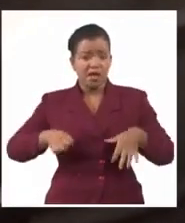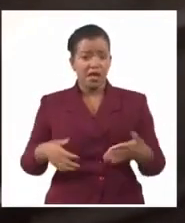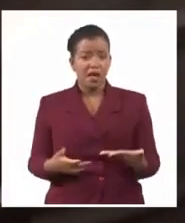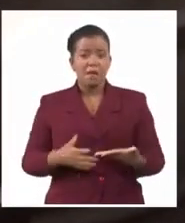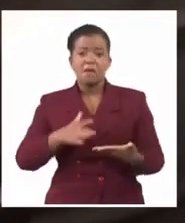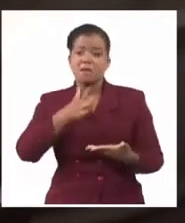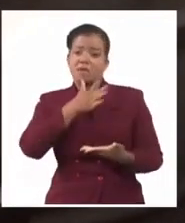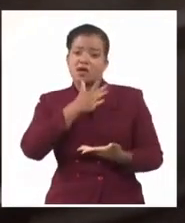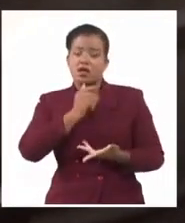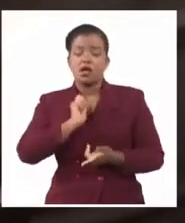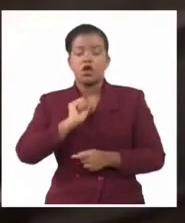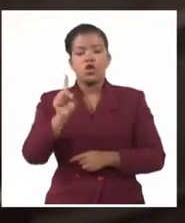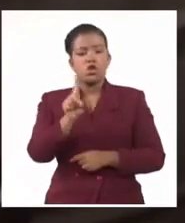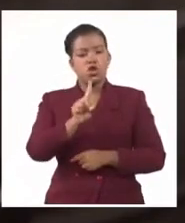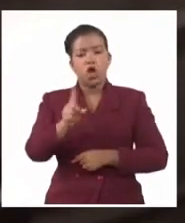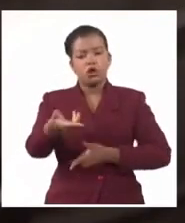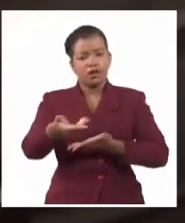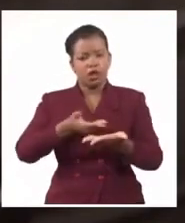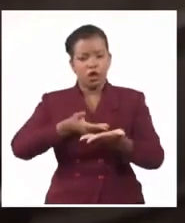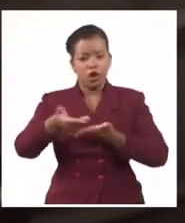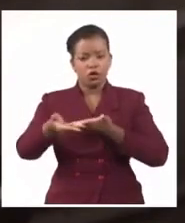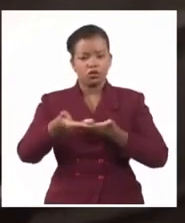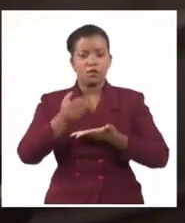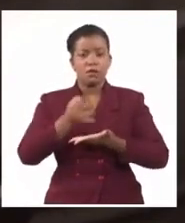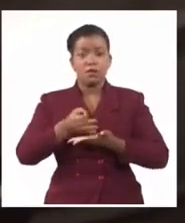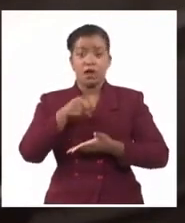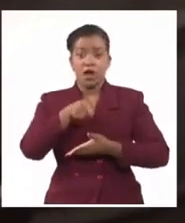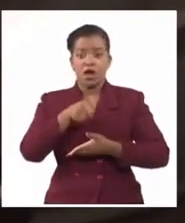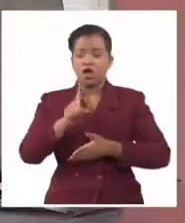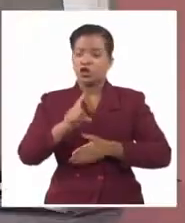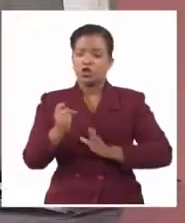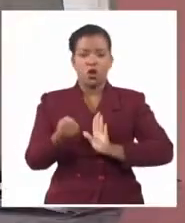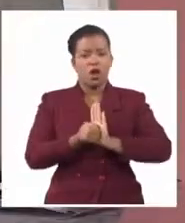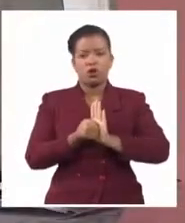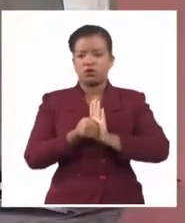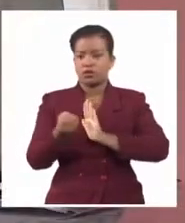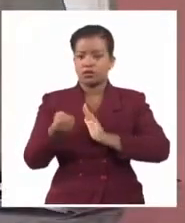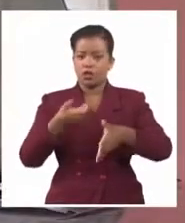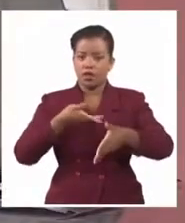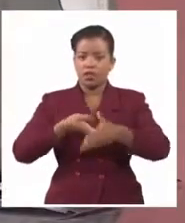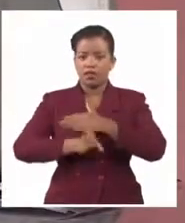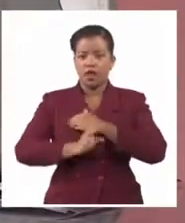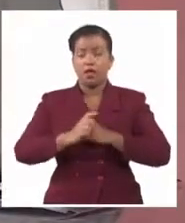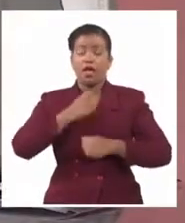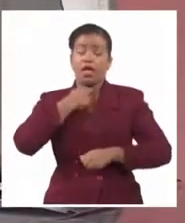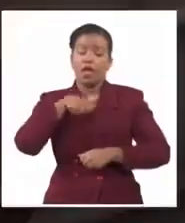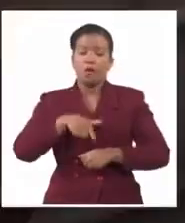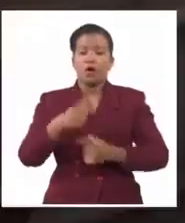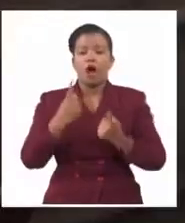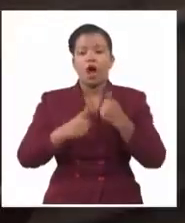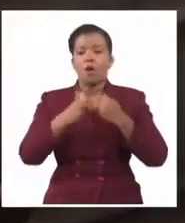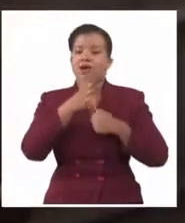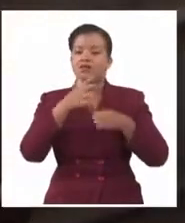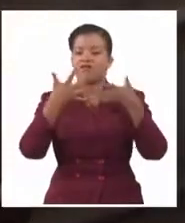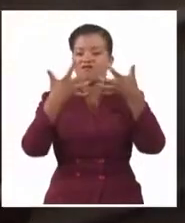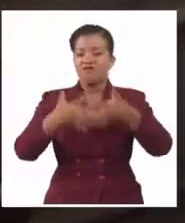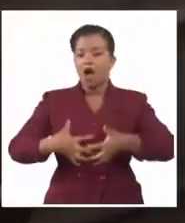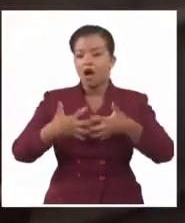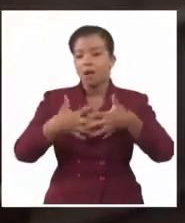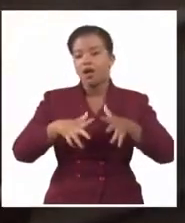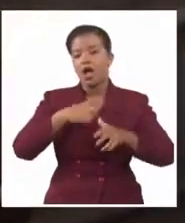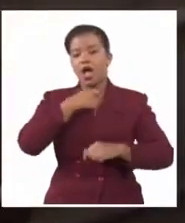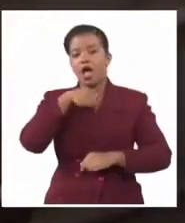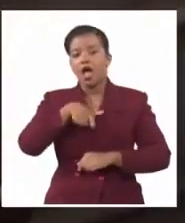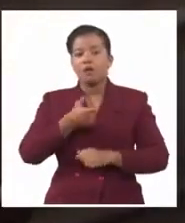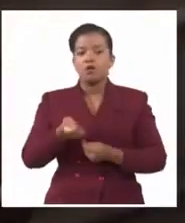no comercial, y por lo tanto no será autorizado su entrada por esta vía. Estamos pensando en un equipo industrial o un equipo de otro tipo que sea para una